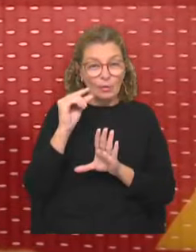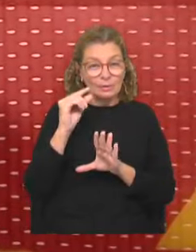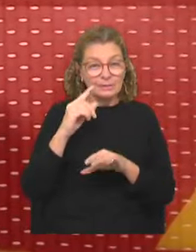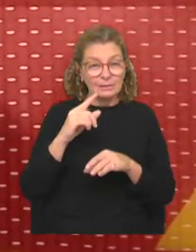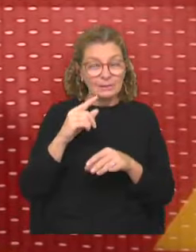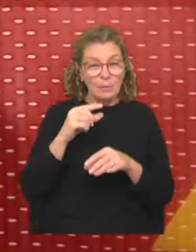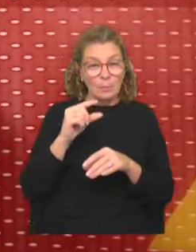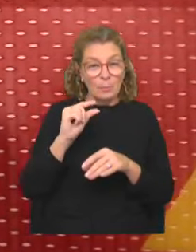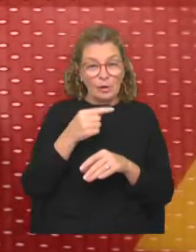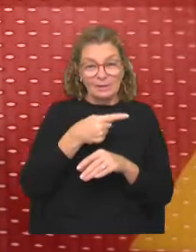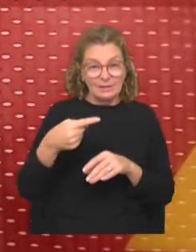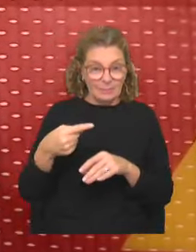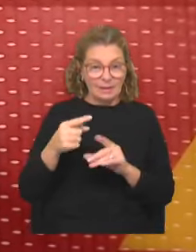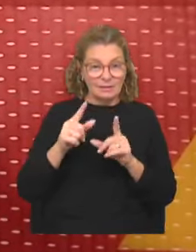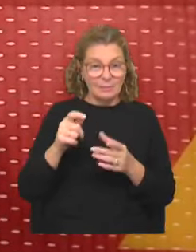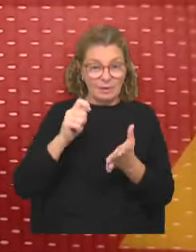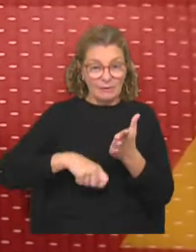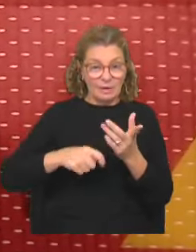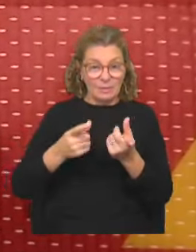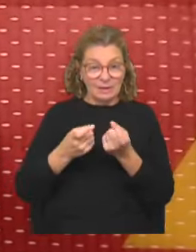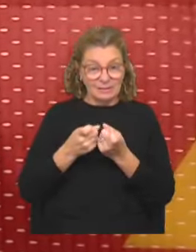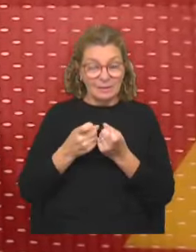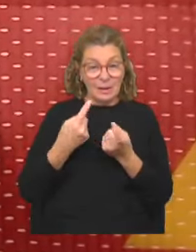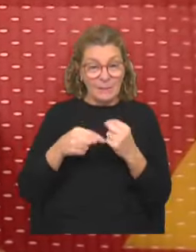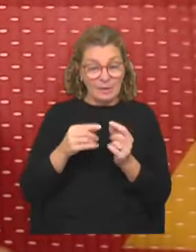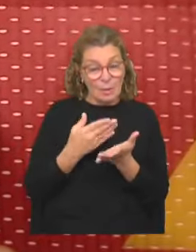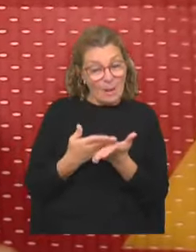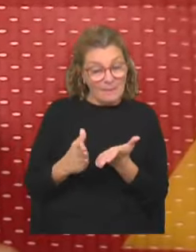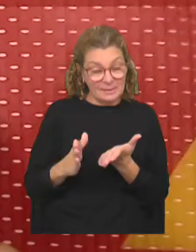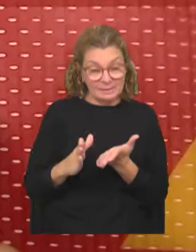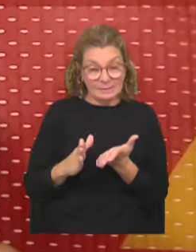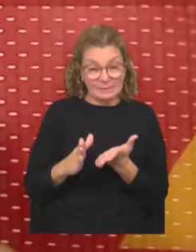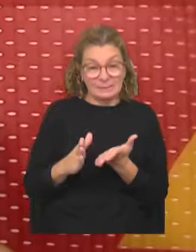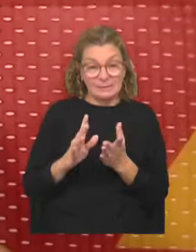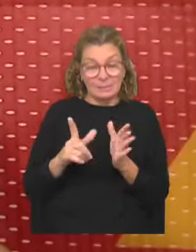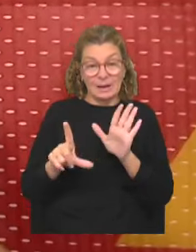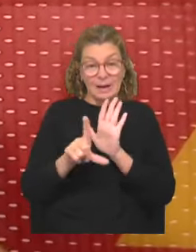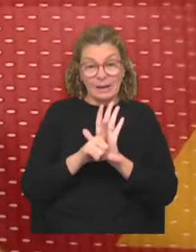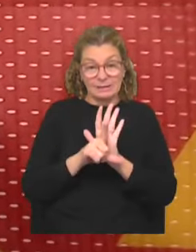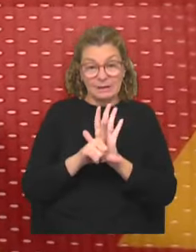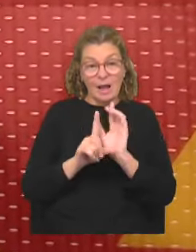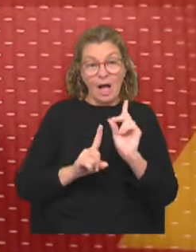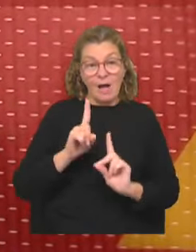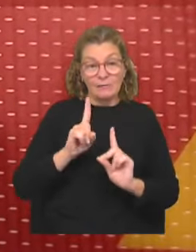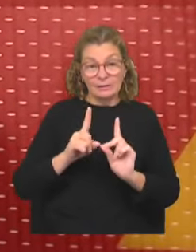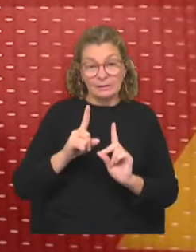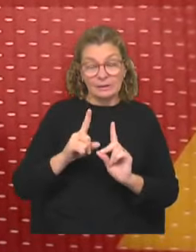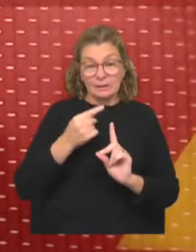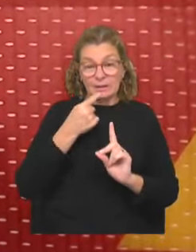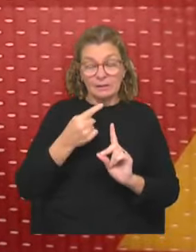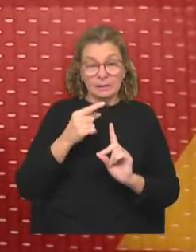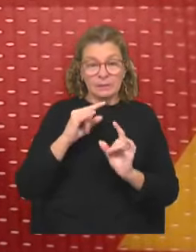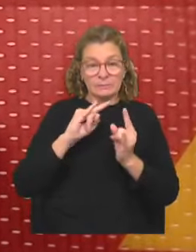pocas semanas más vamos a tener las firmas necesarias. Pero aparte hay leyes que a veces se dictan en el